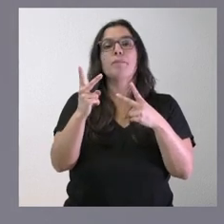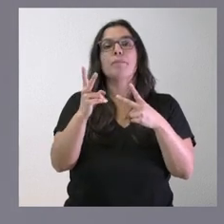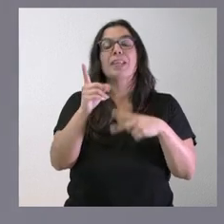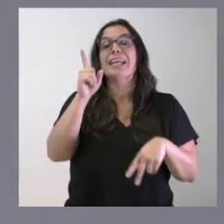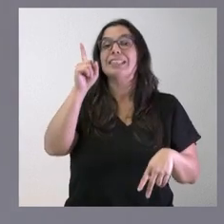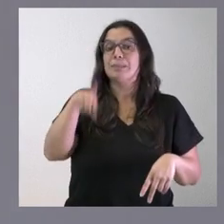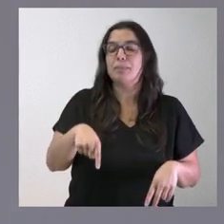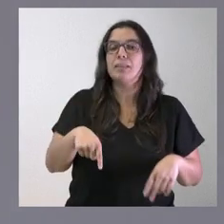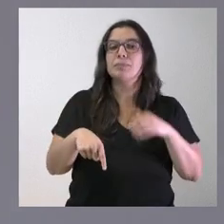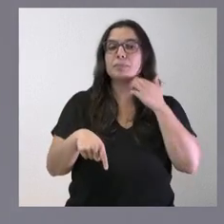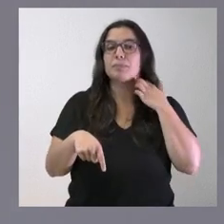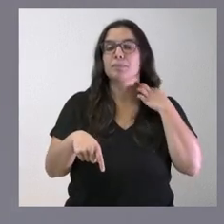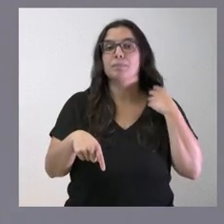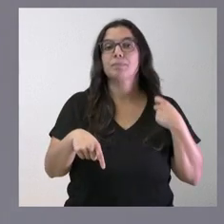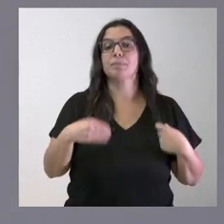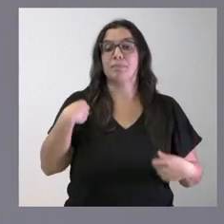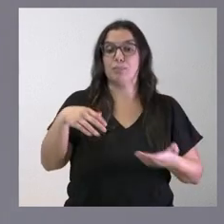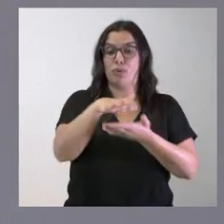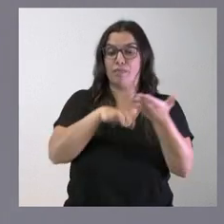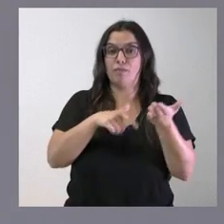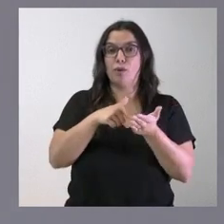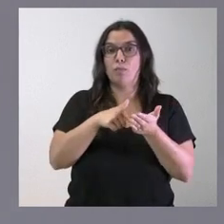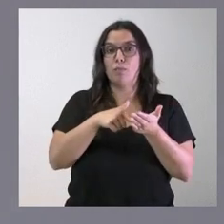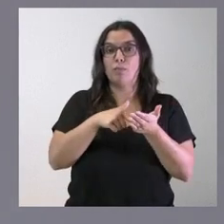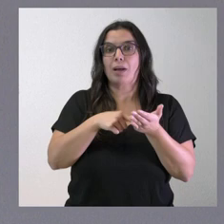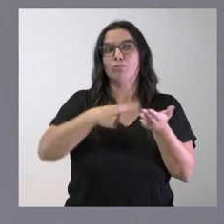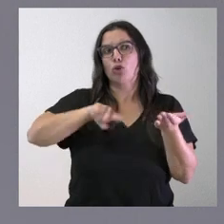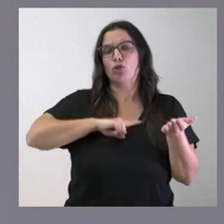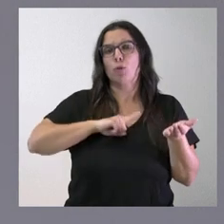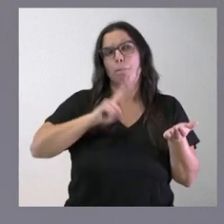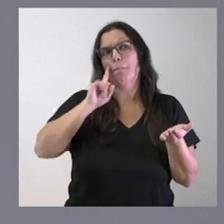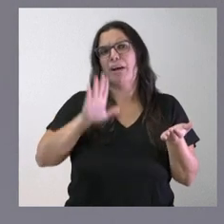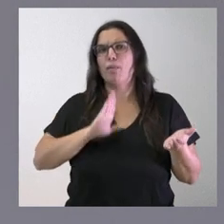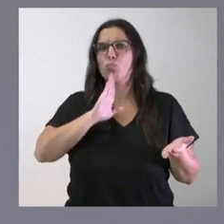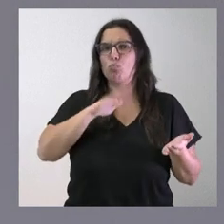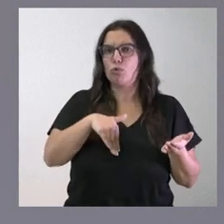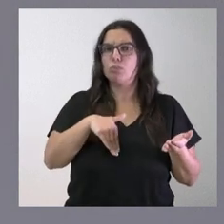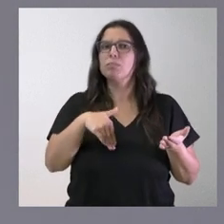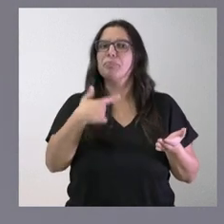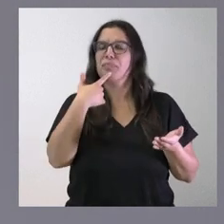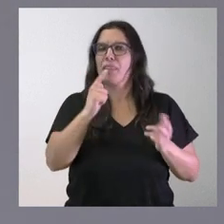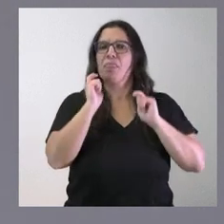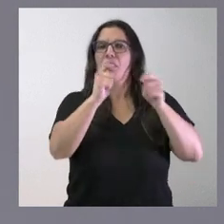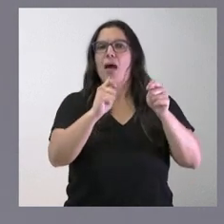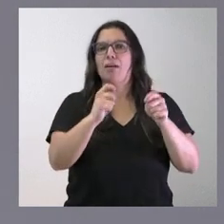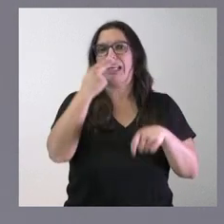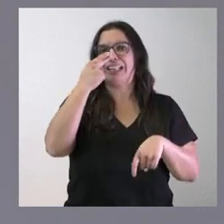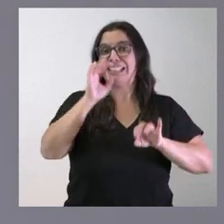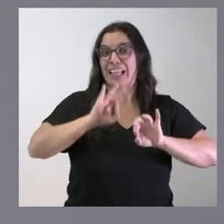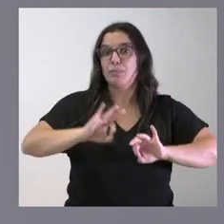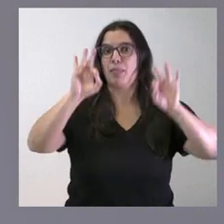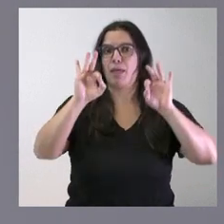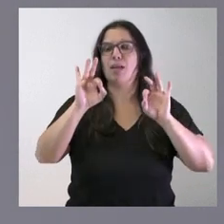sino que, además, en este informe nos parece oportuno catalogarlas de especial interés y, así mismo,